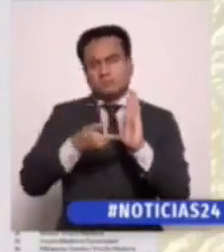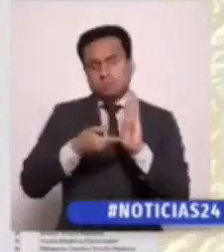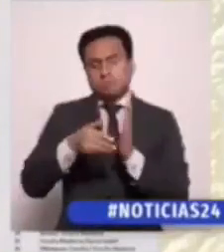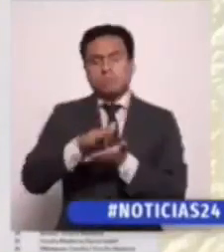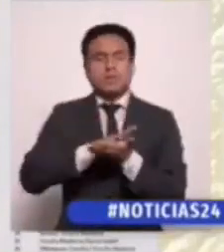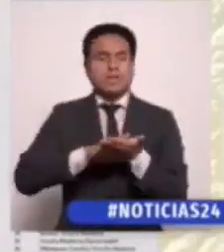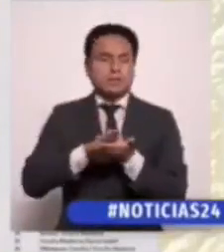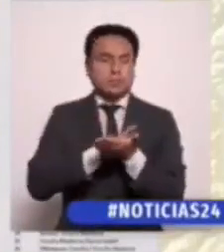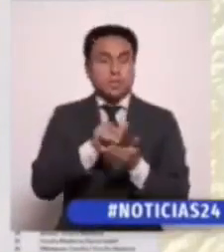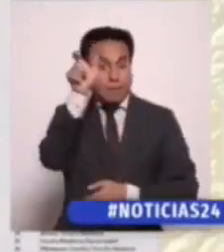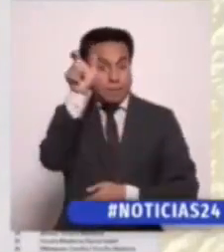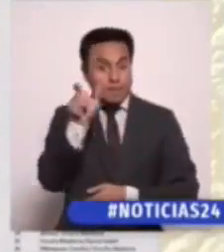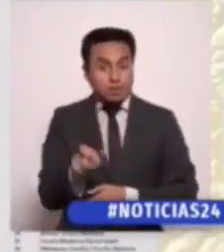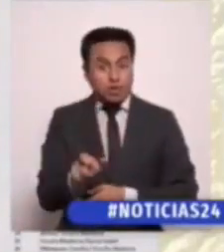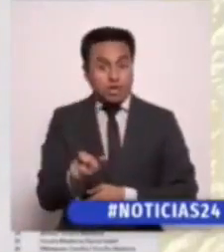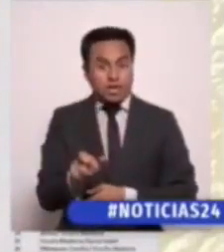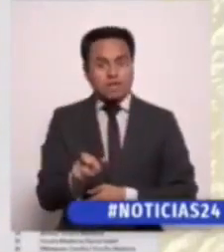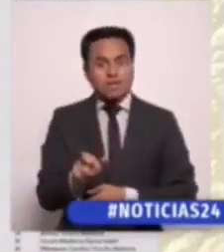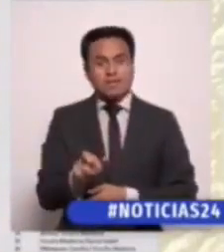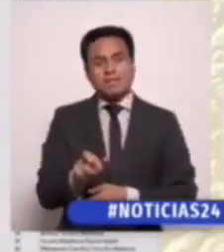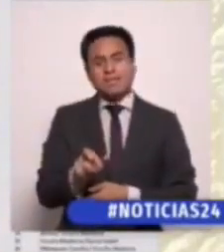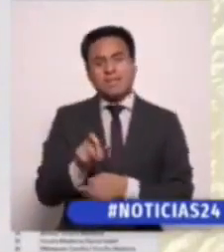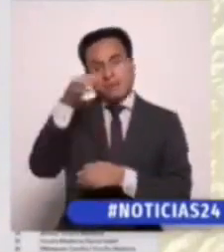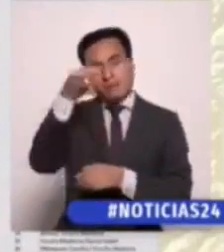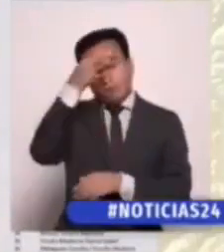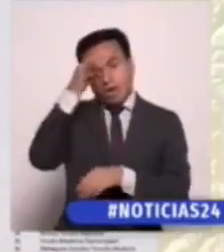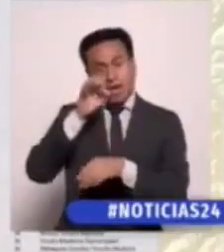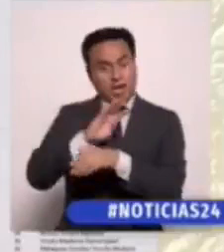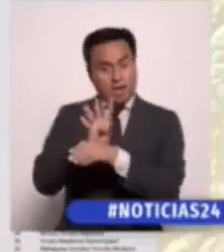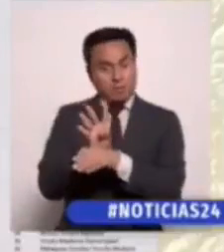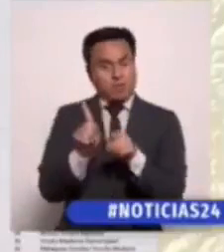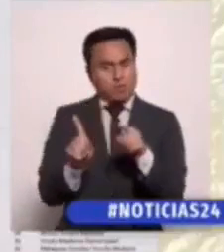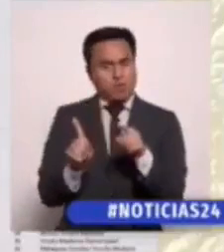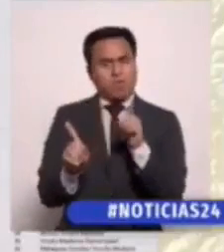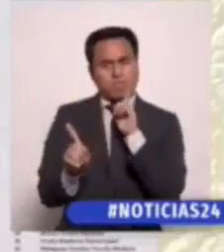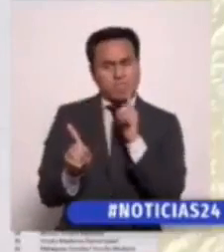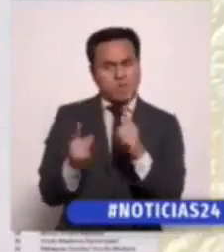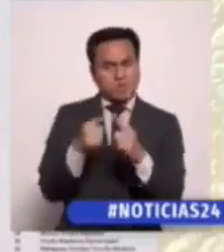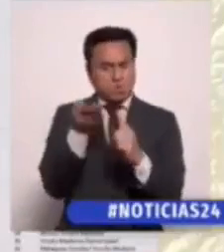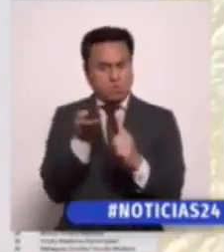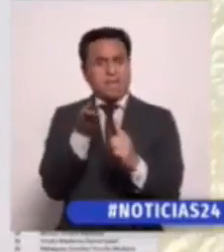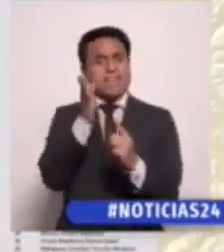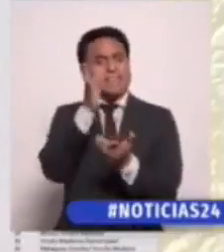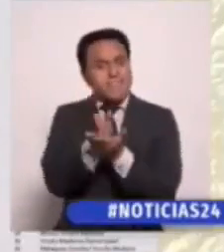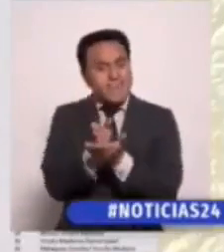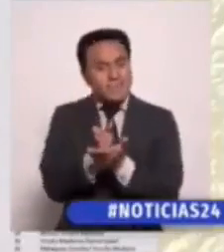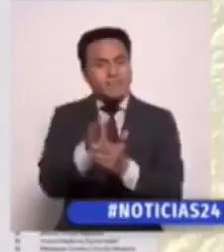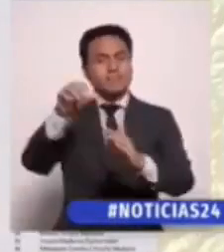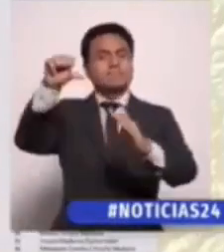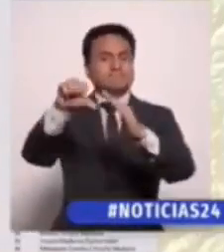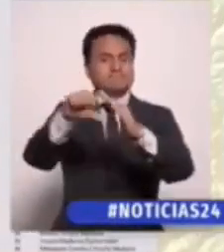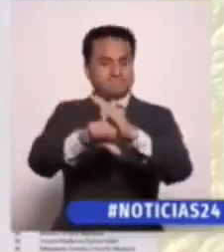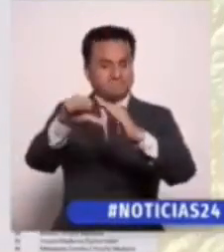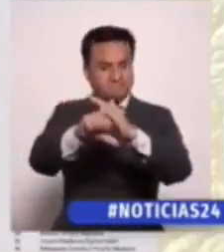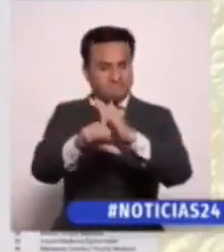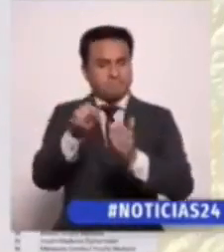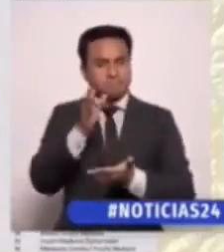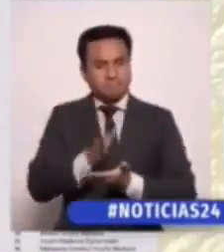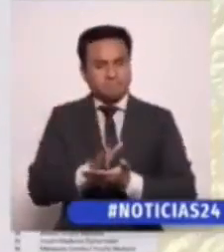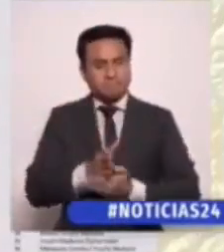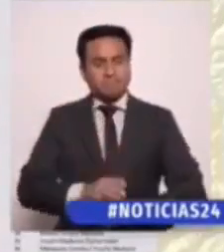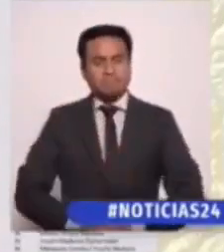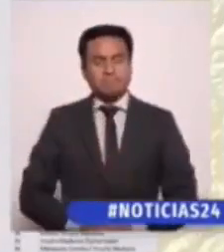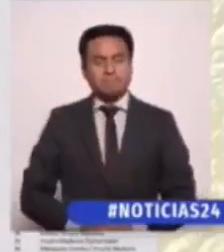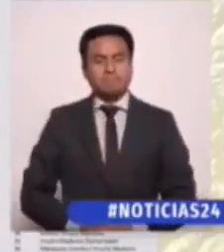por ejemplo, si a una persona se le ha indicado porque está enfermo, porque es un contacto, que debe permanecer en su domicilio.